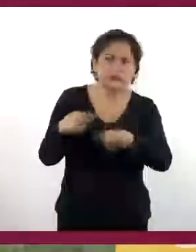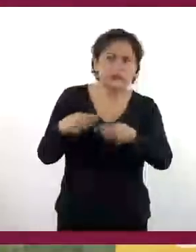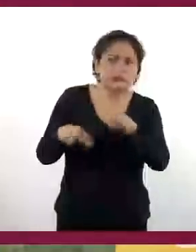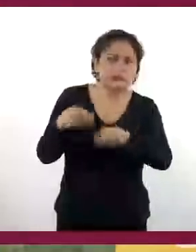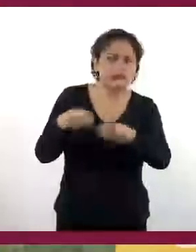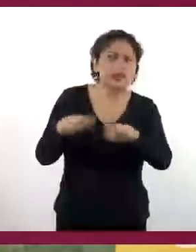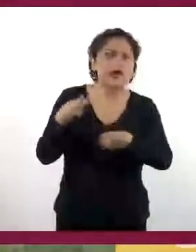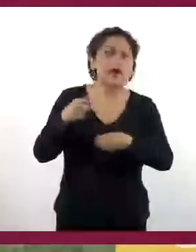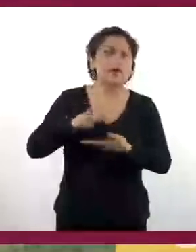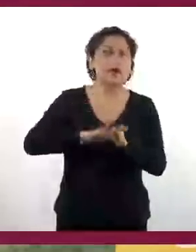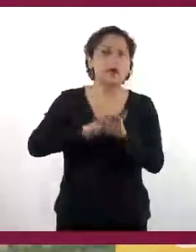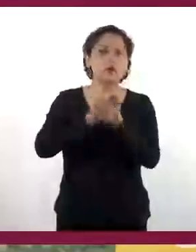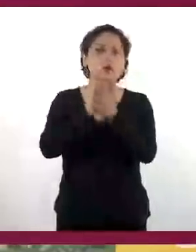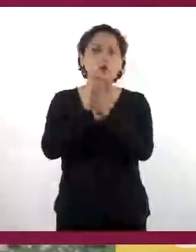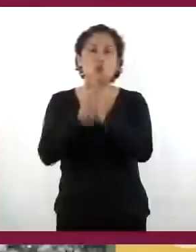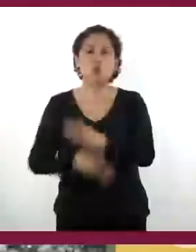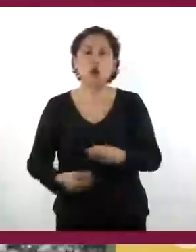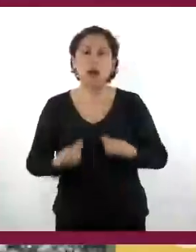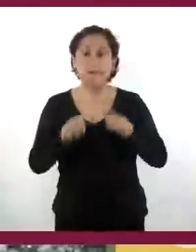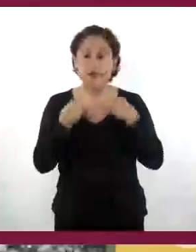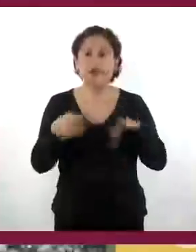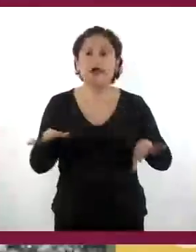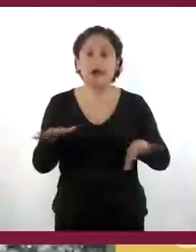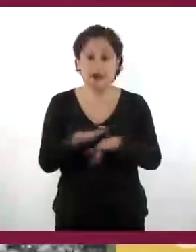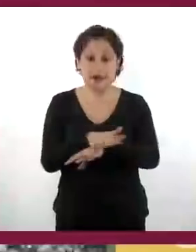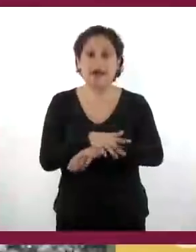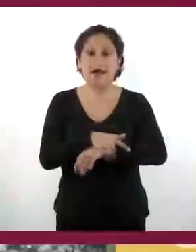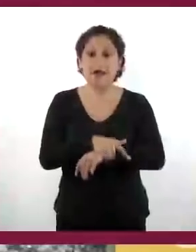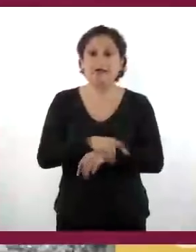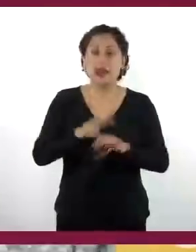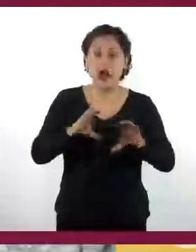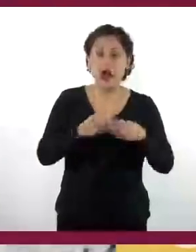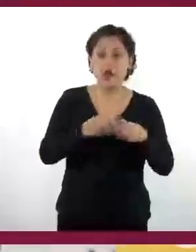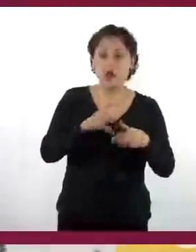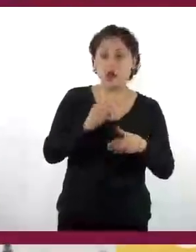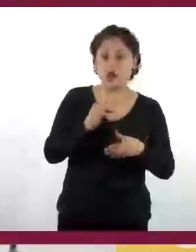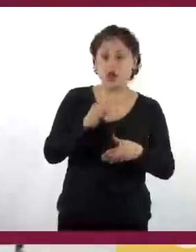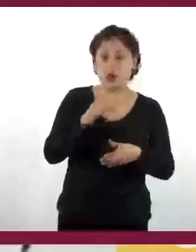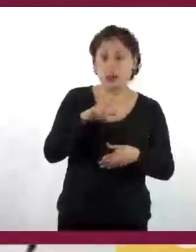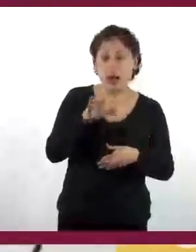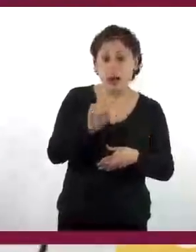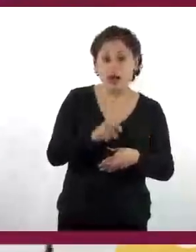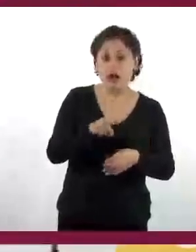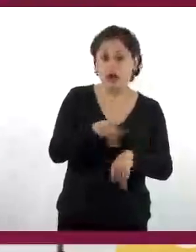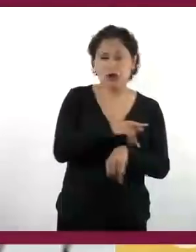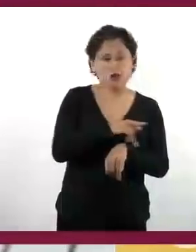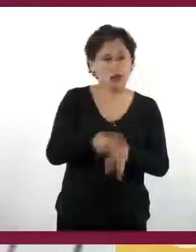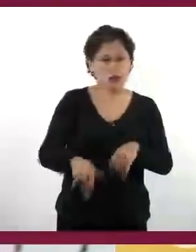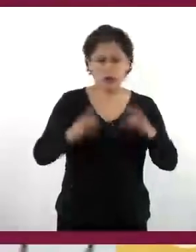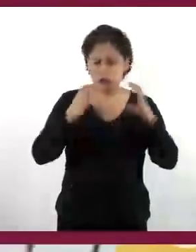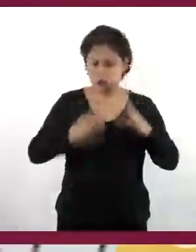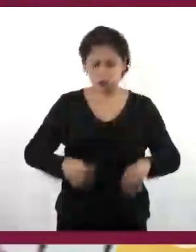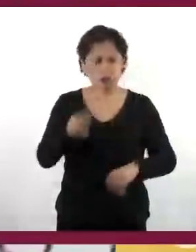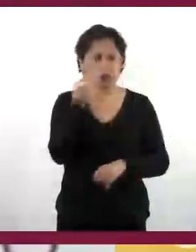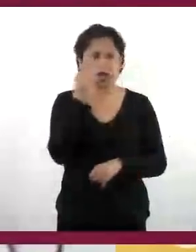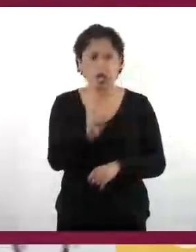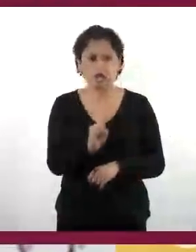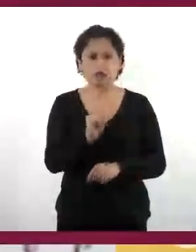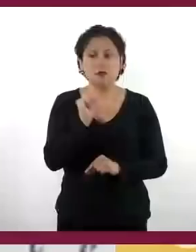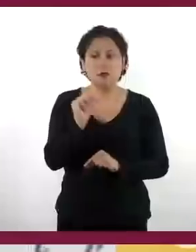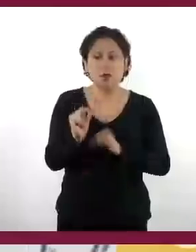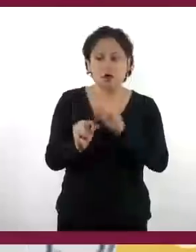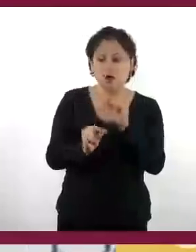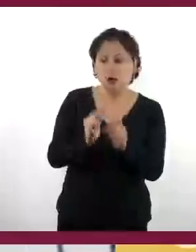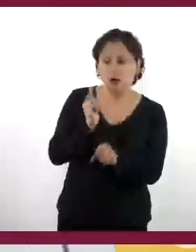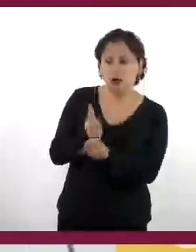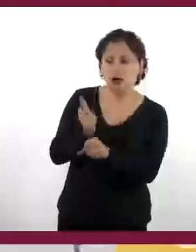Muy pronto los indígenas que estos grupos chichimecas, pues en realidad no se vestían, andaban desnudos, empiezan a reconocer